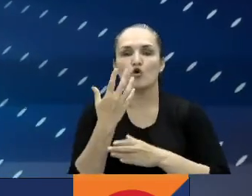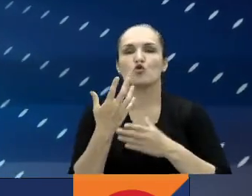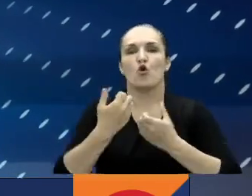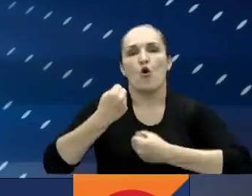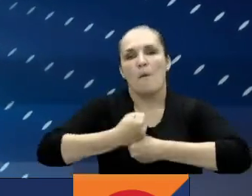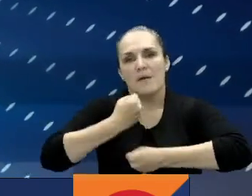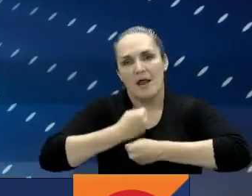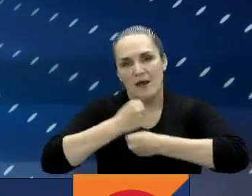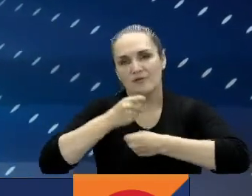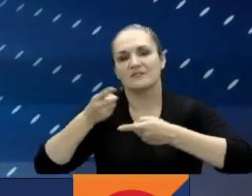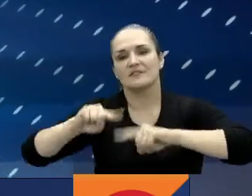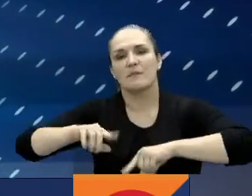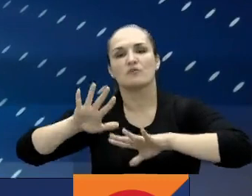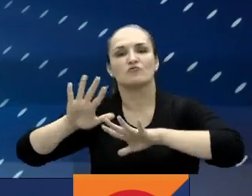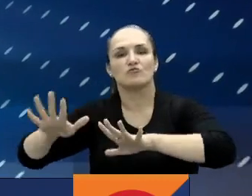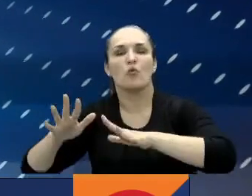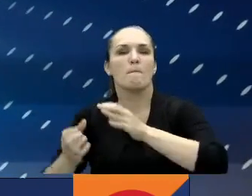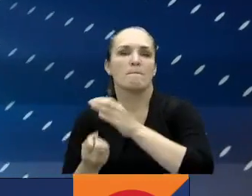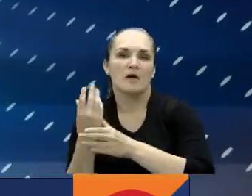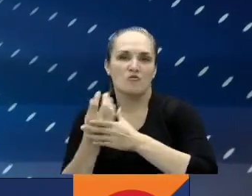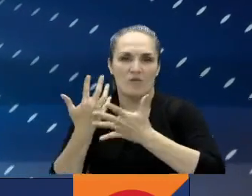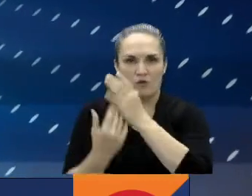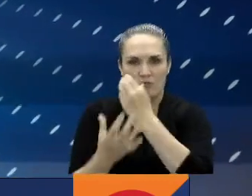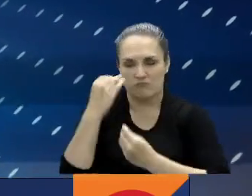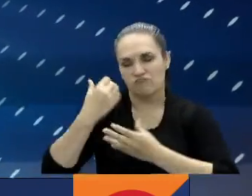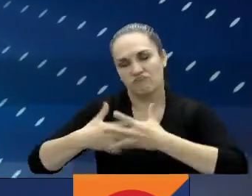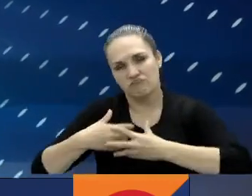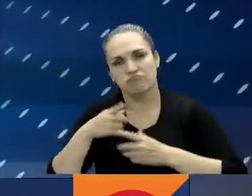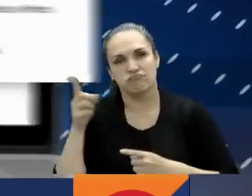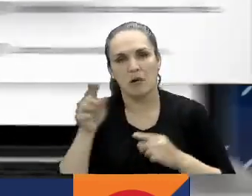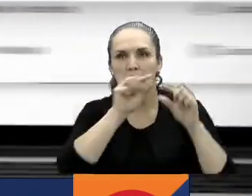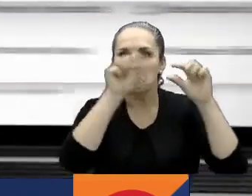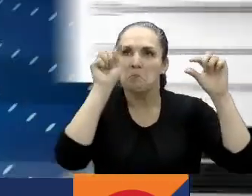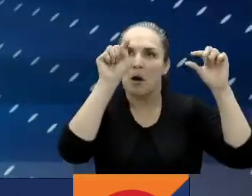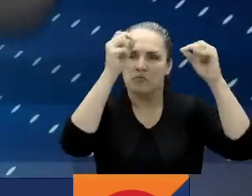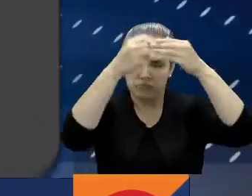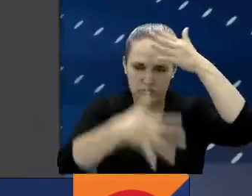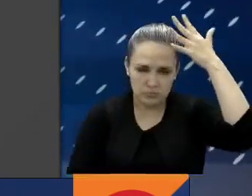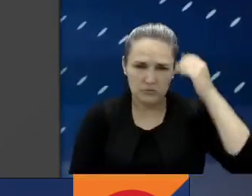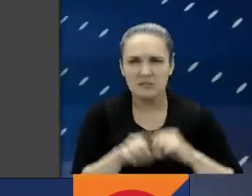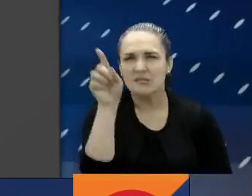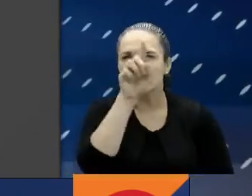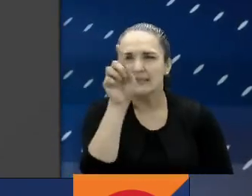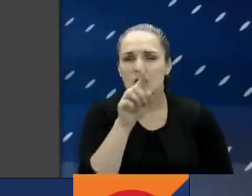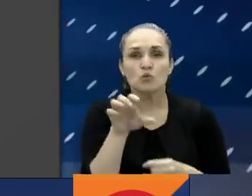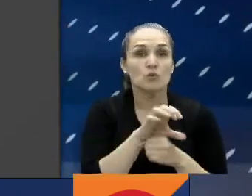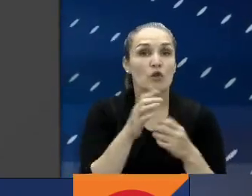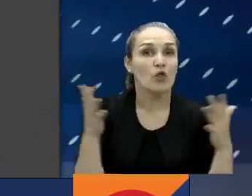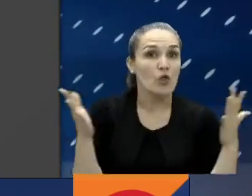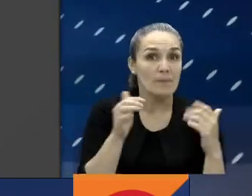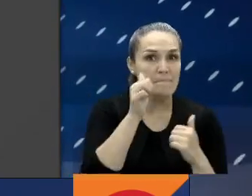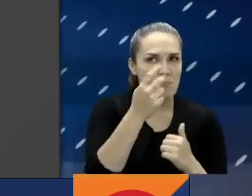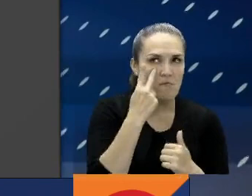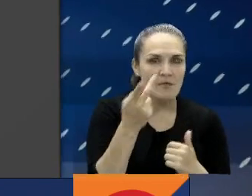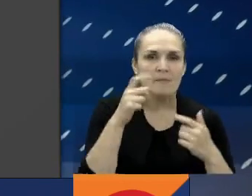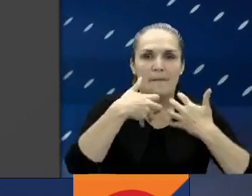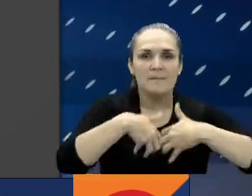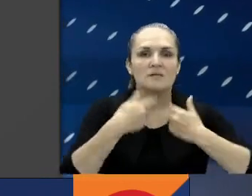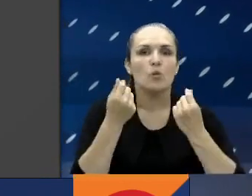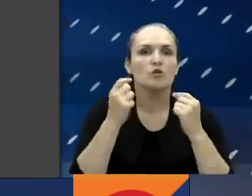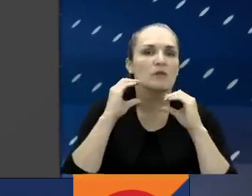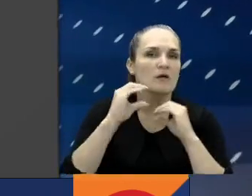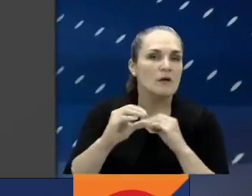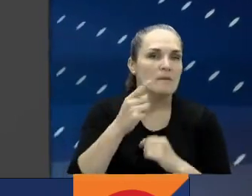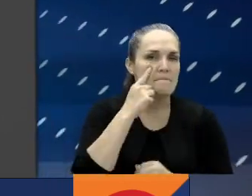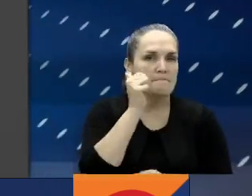operarios y manufactura. Acá encontrarán las diferentes vacantes. Fíjese en la ciudad, la empresa y el salario